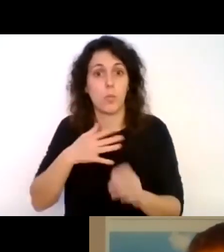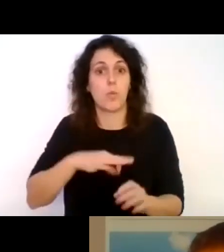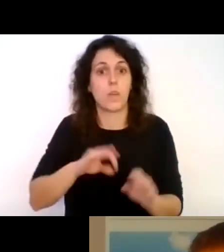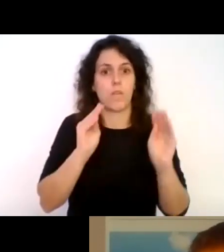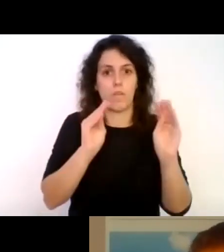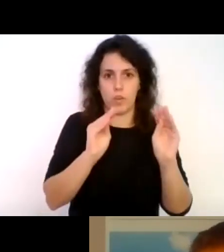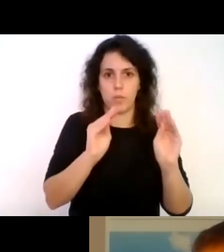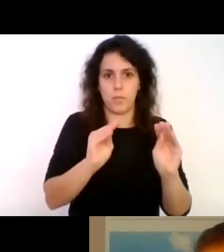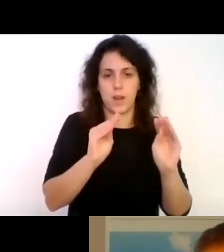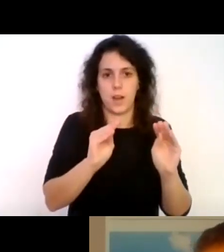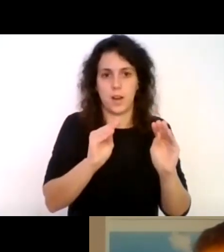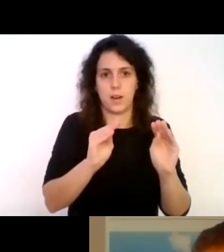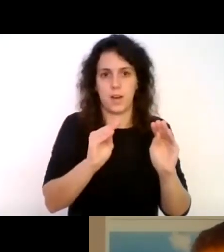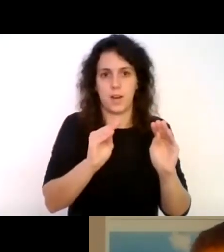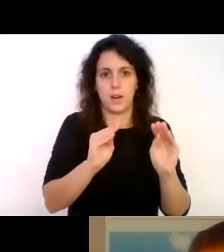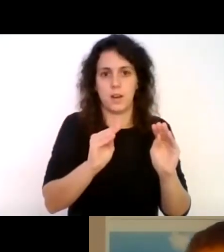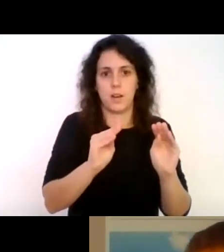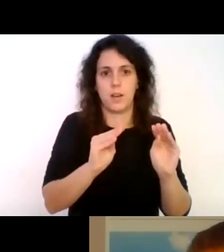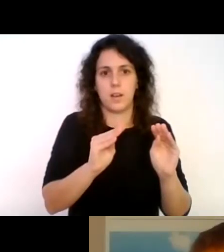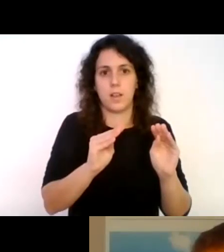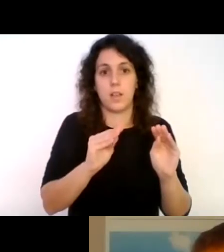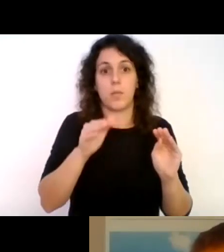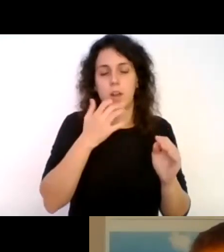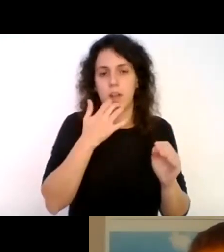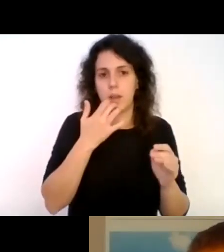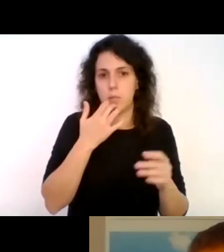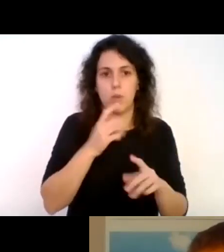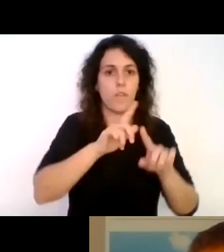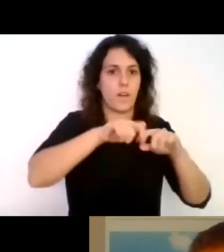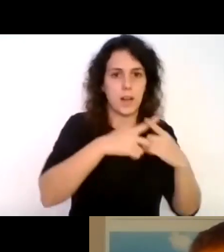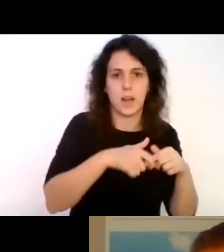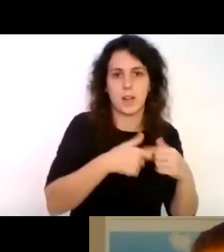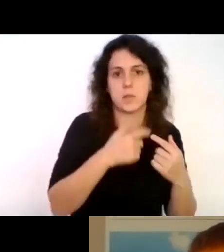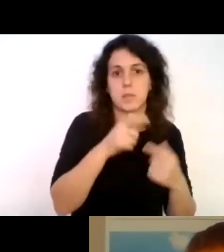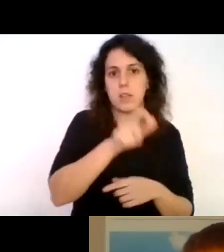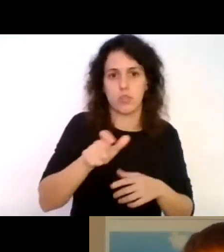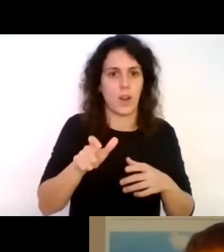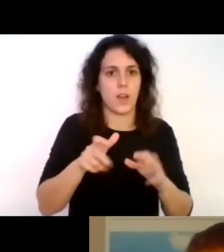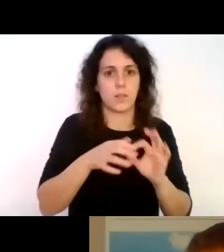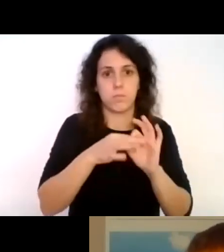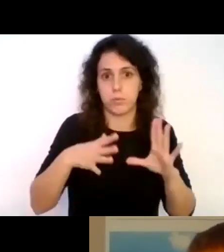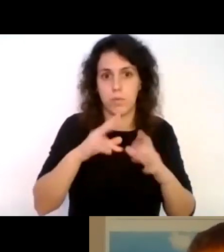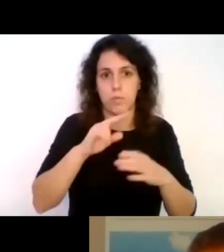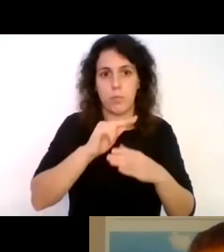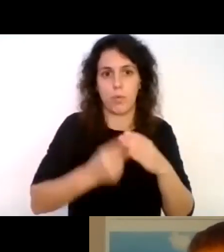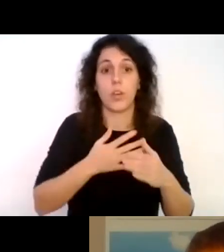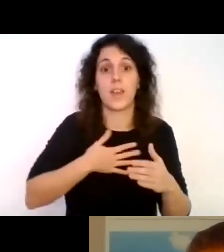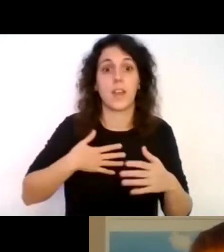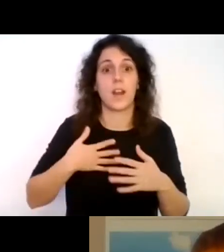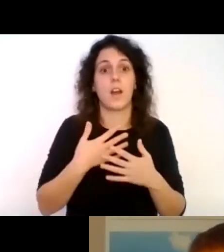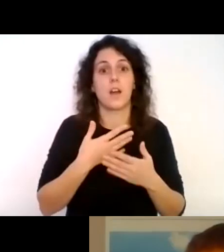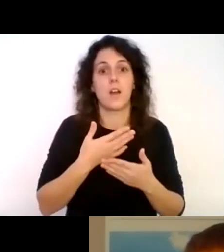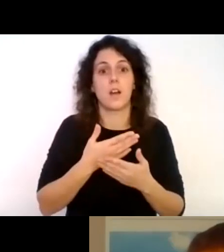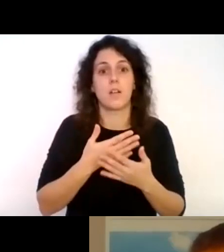soporte en superficie, familiares, personas que no estén vinculadas al buceo, que quieran colaborar con la transferencia,